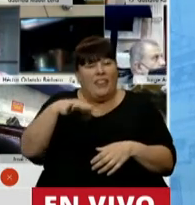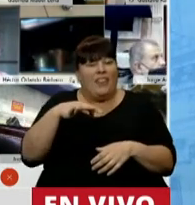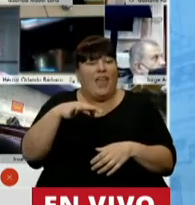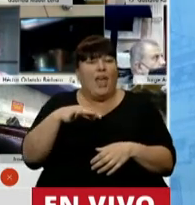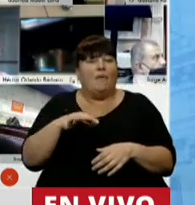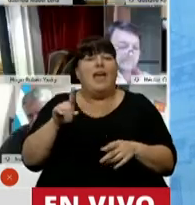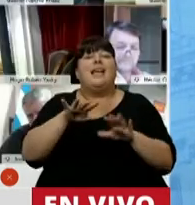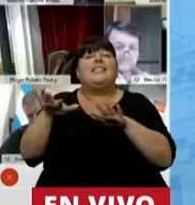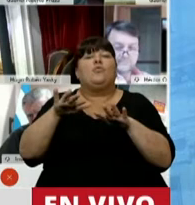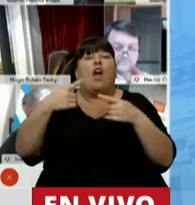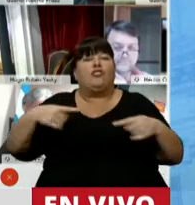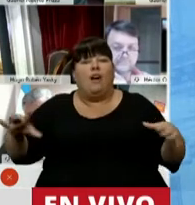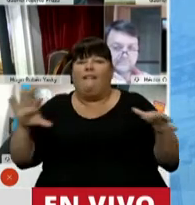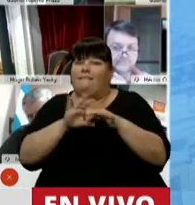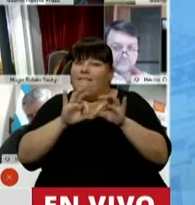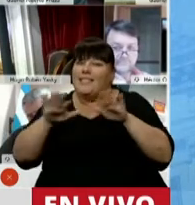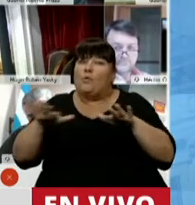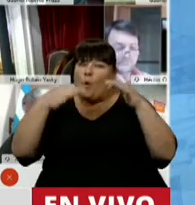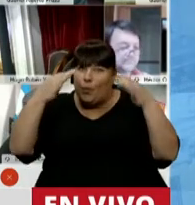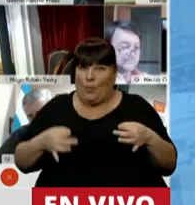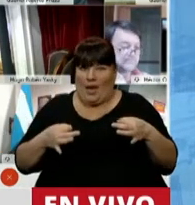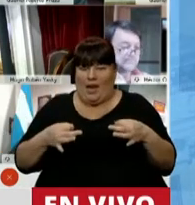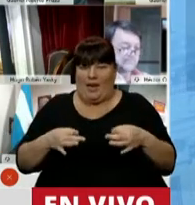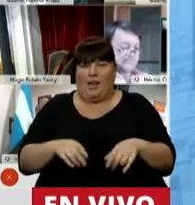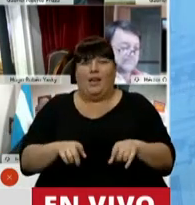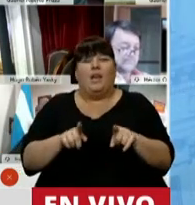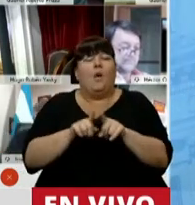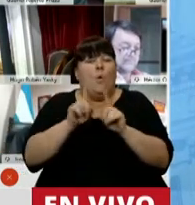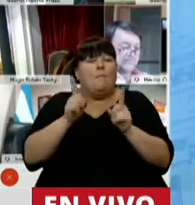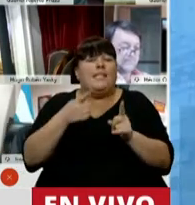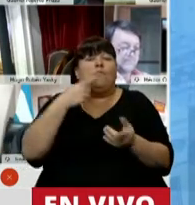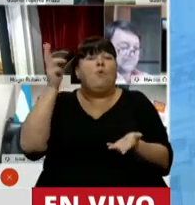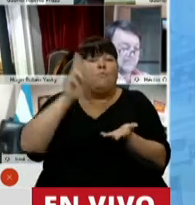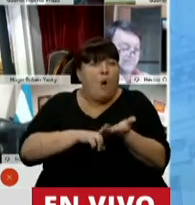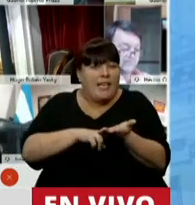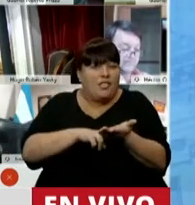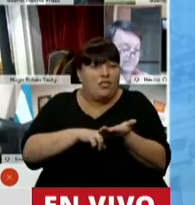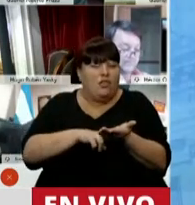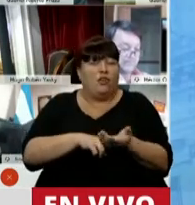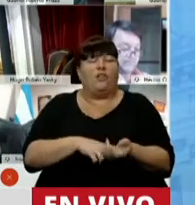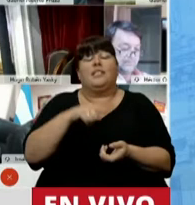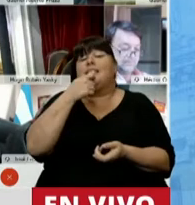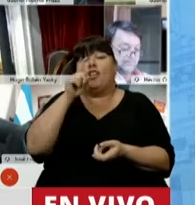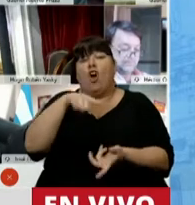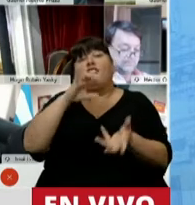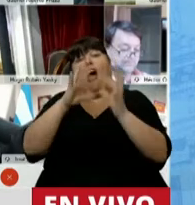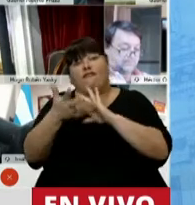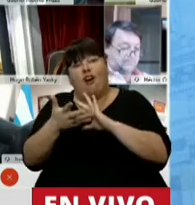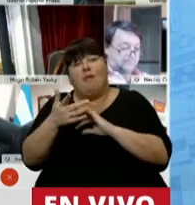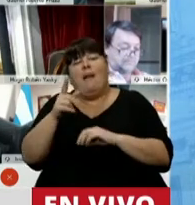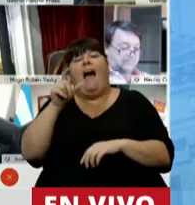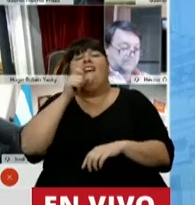a la realidad de las cosas y a la manera como incide el impuesto por cuanto de otro modo podría